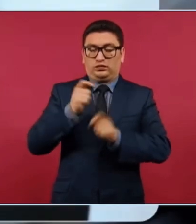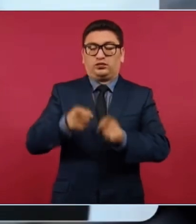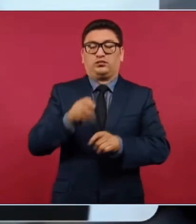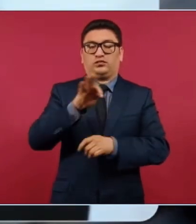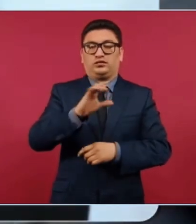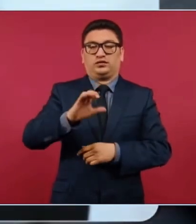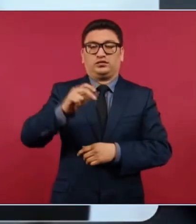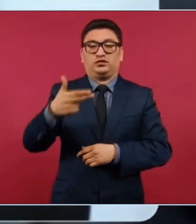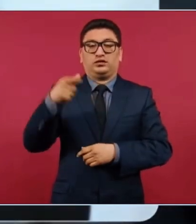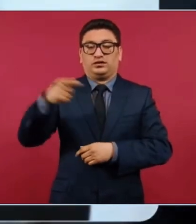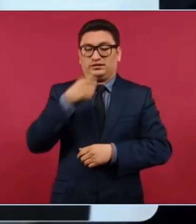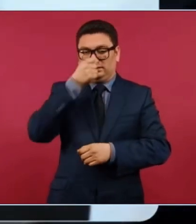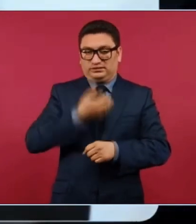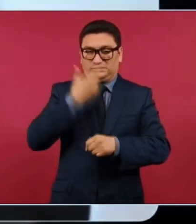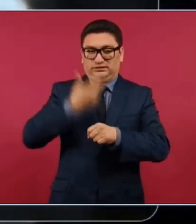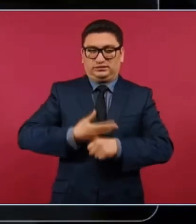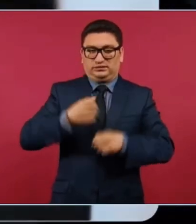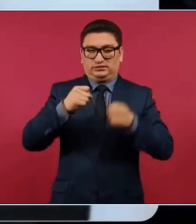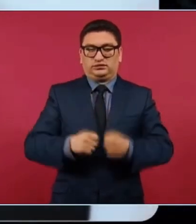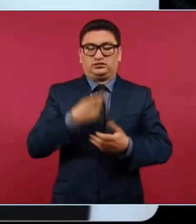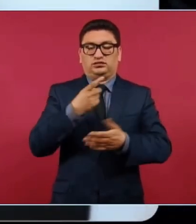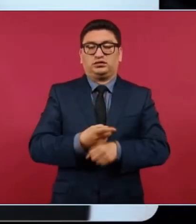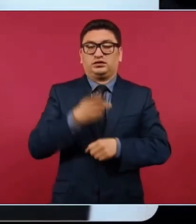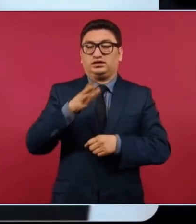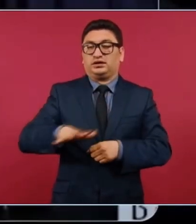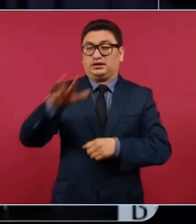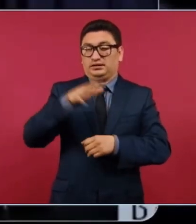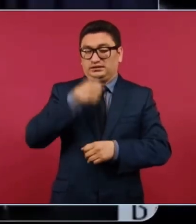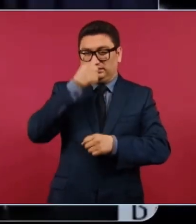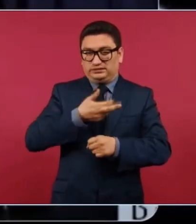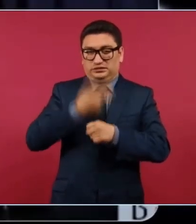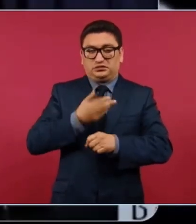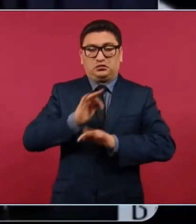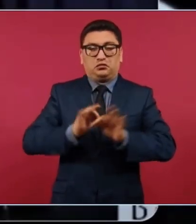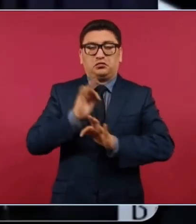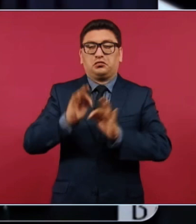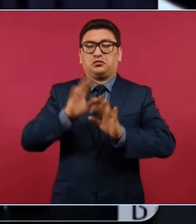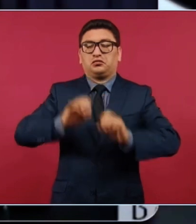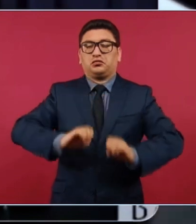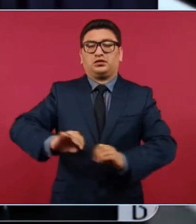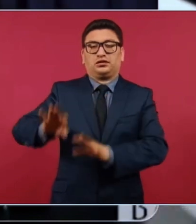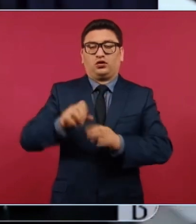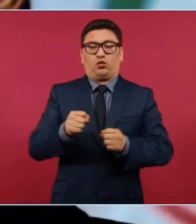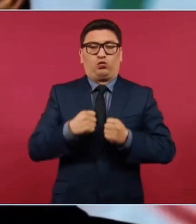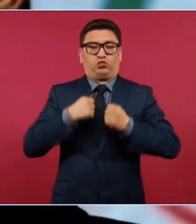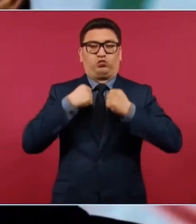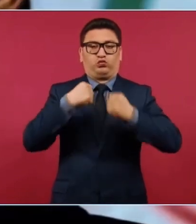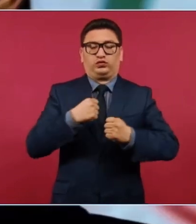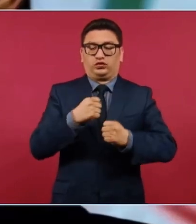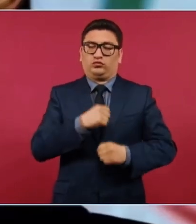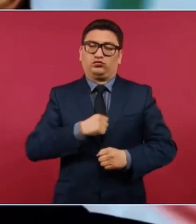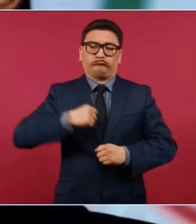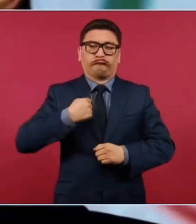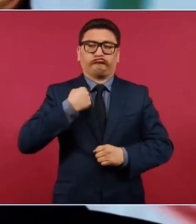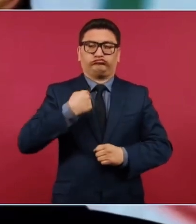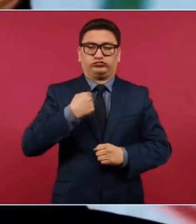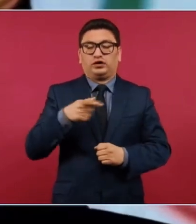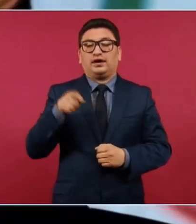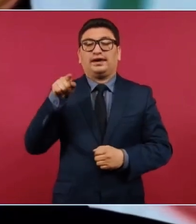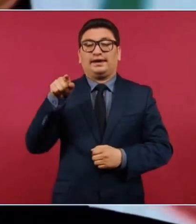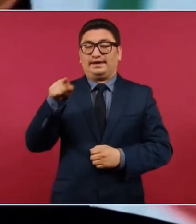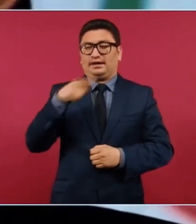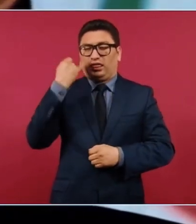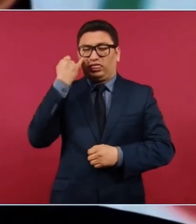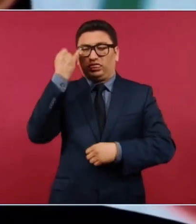Calderón, de quien fue secretario de Seguridad, secretario consentido, el más poderoso, el brazo derecho. El que